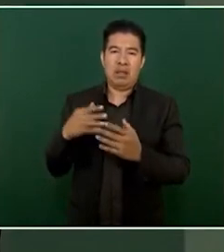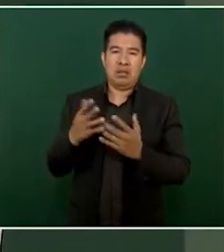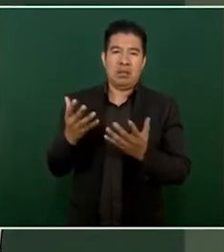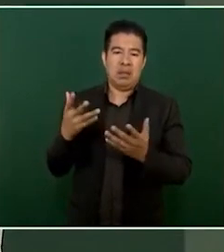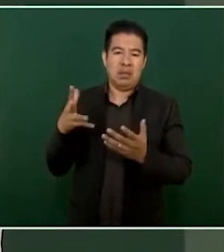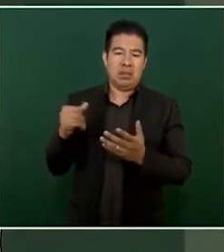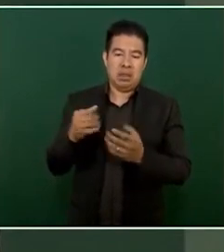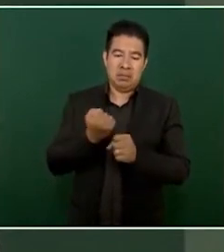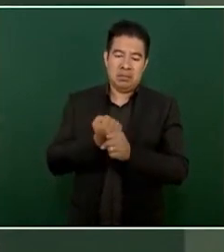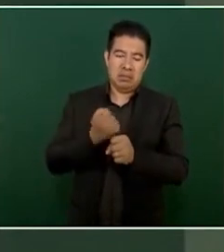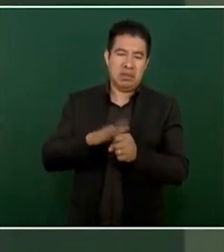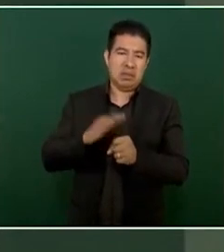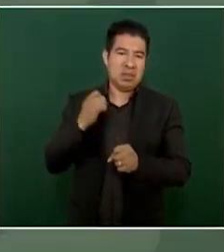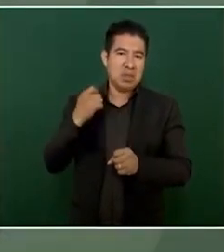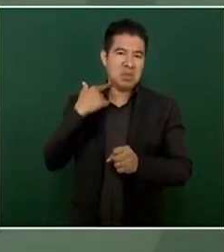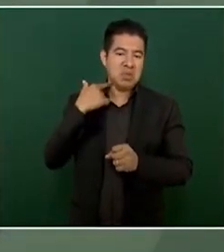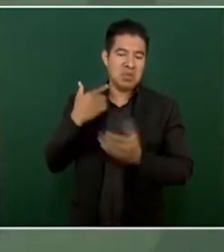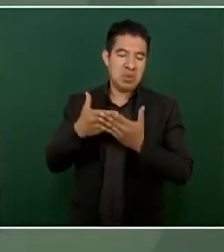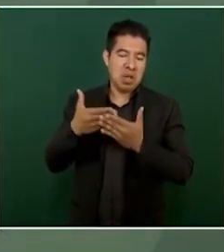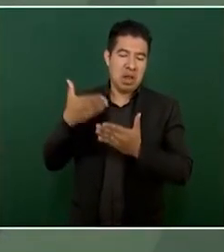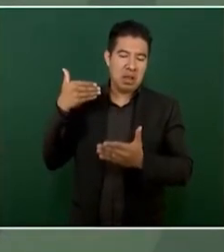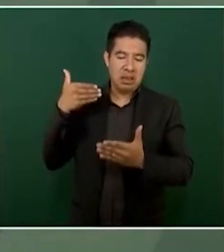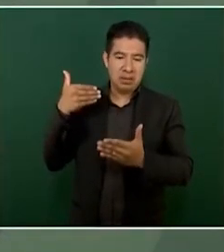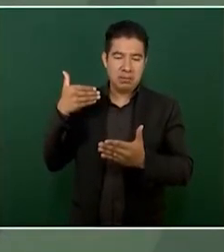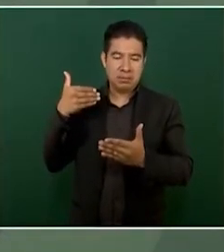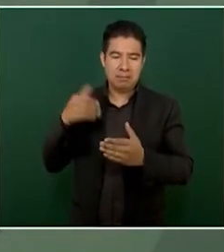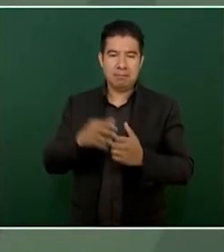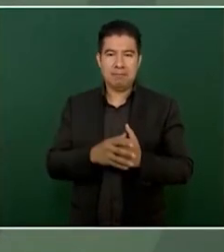de los gobiernos que se